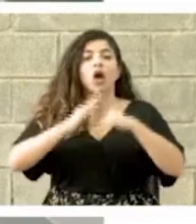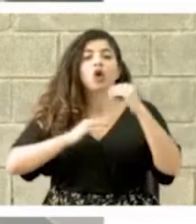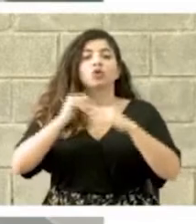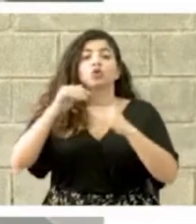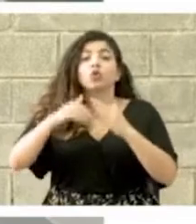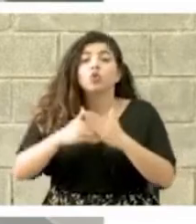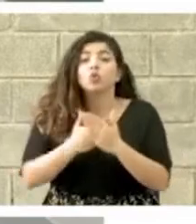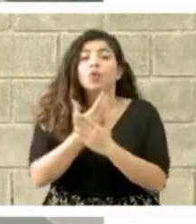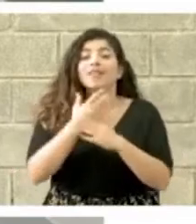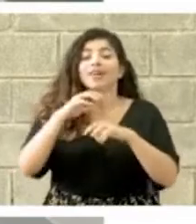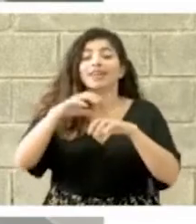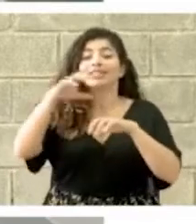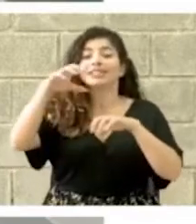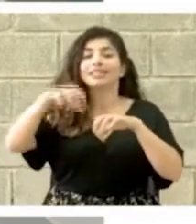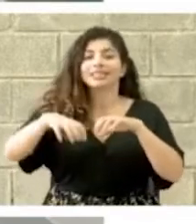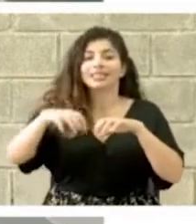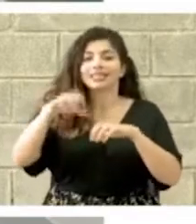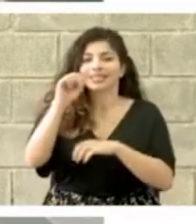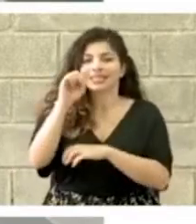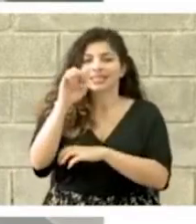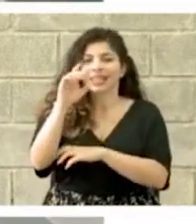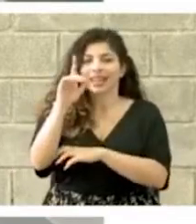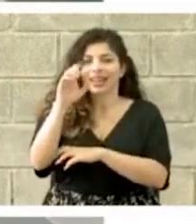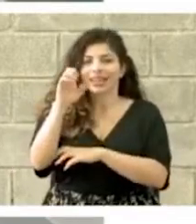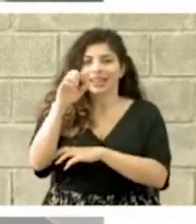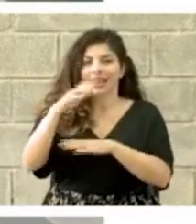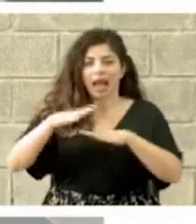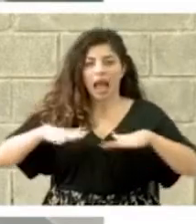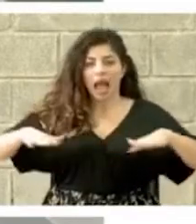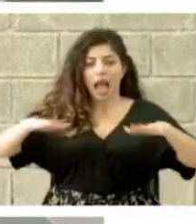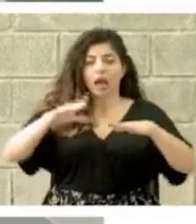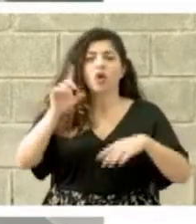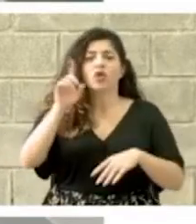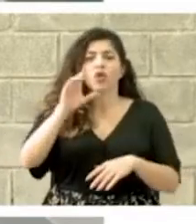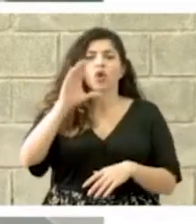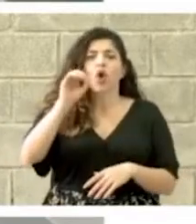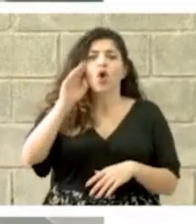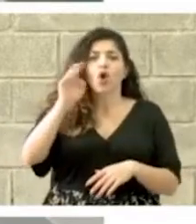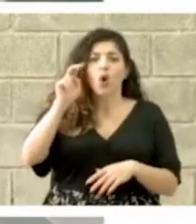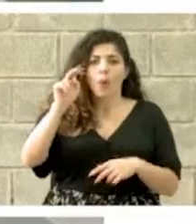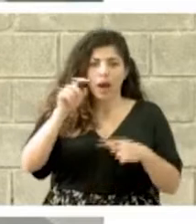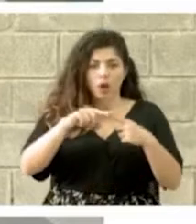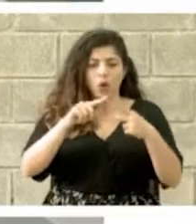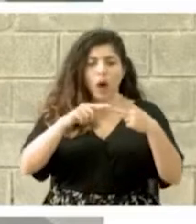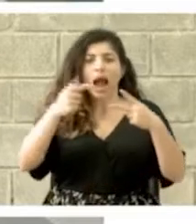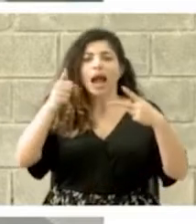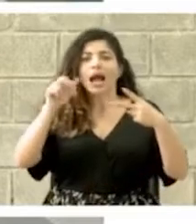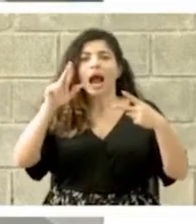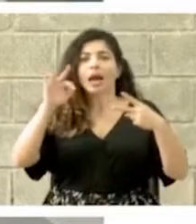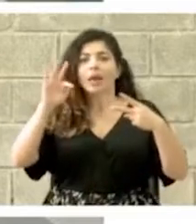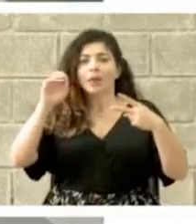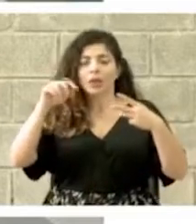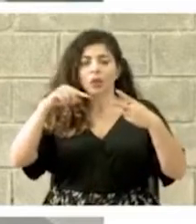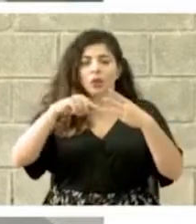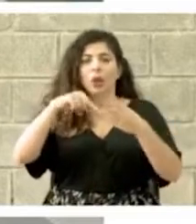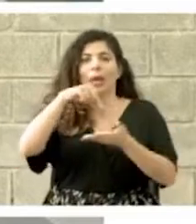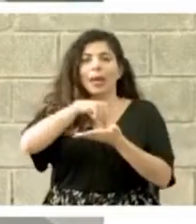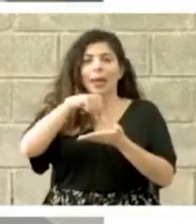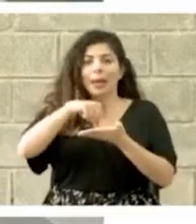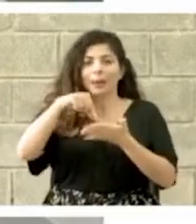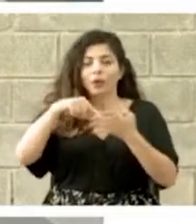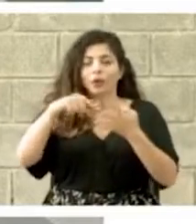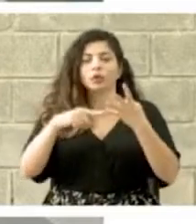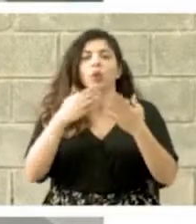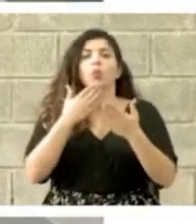nueva sede de área para Cóbano, Garavito, Quepos y Buenos